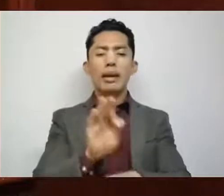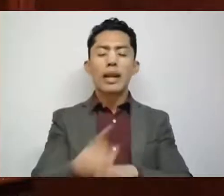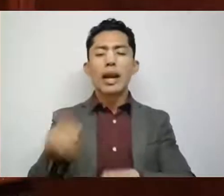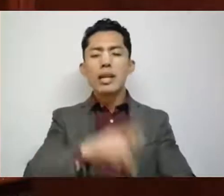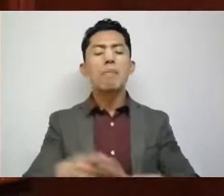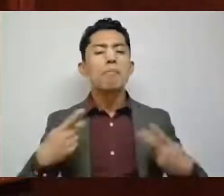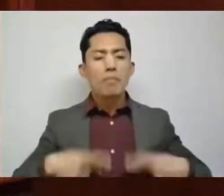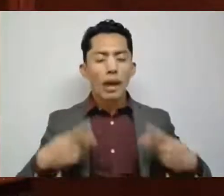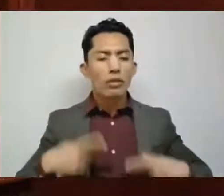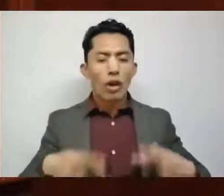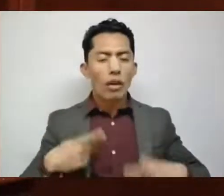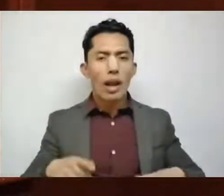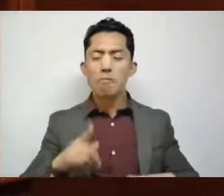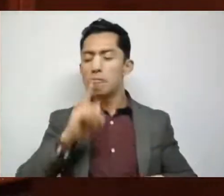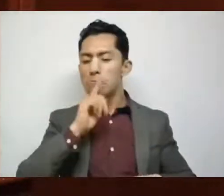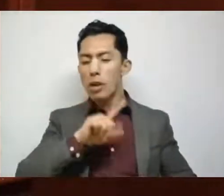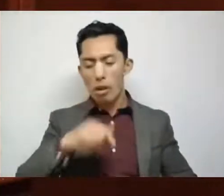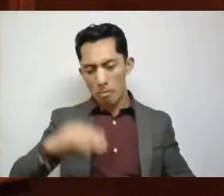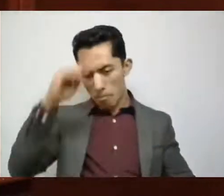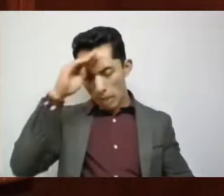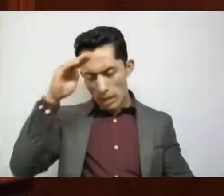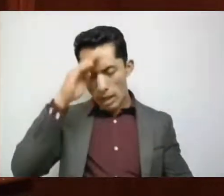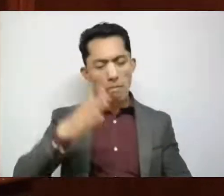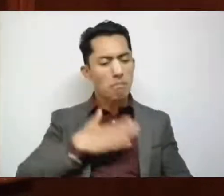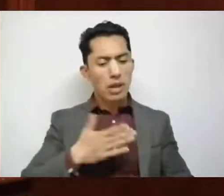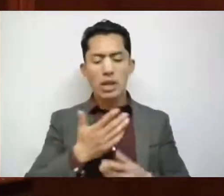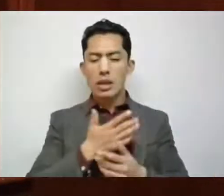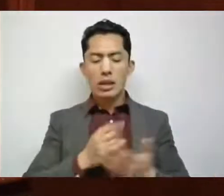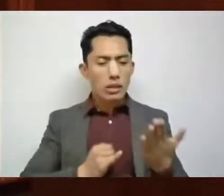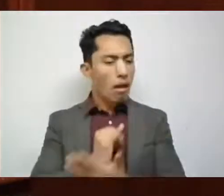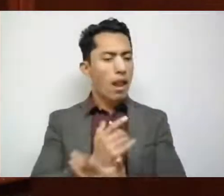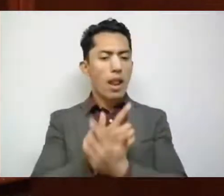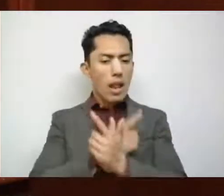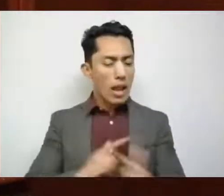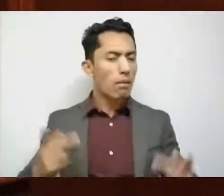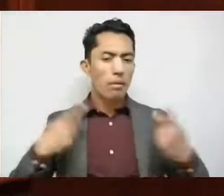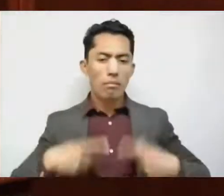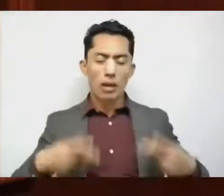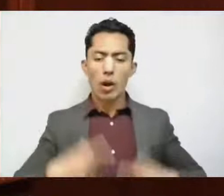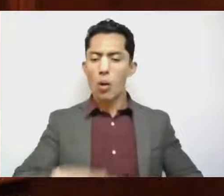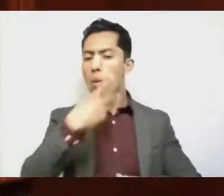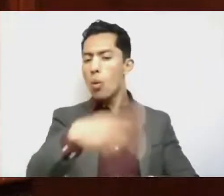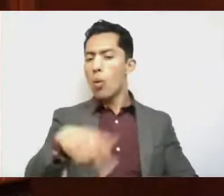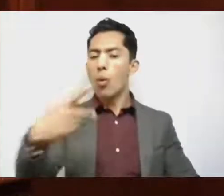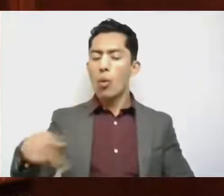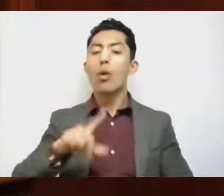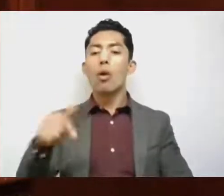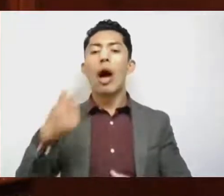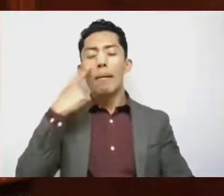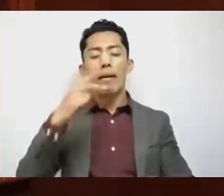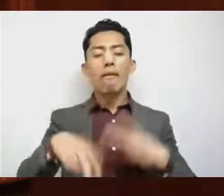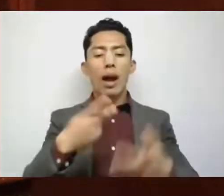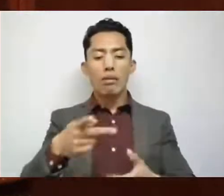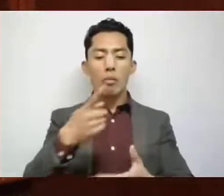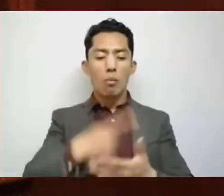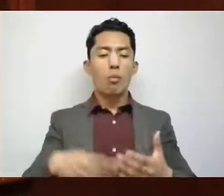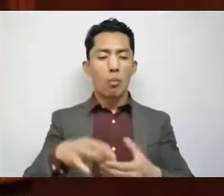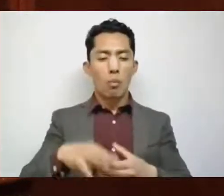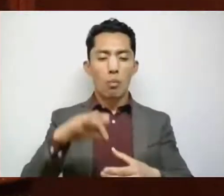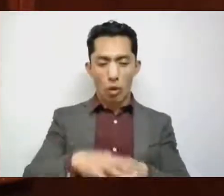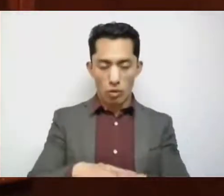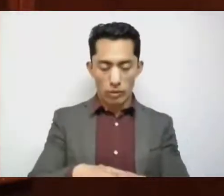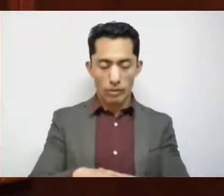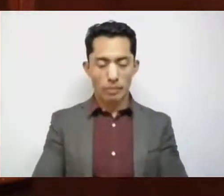razonamiento libre de los ciudadanos con la emisión de su voto. En un tema de